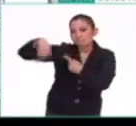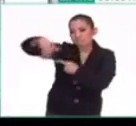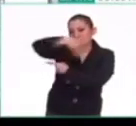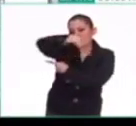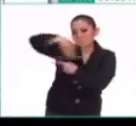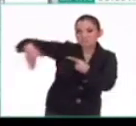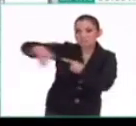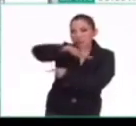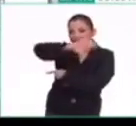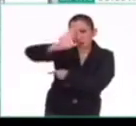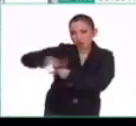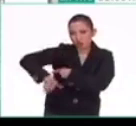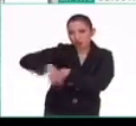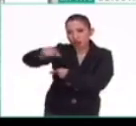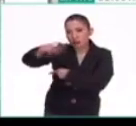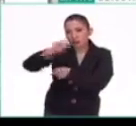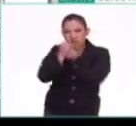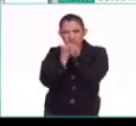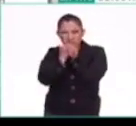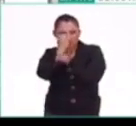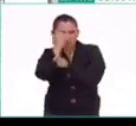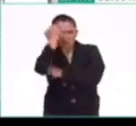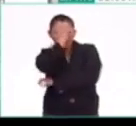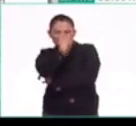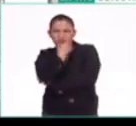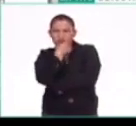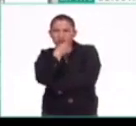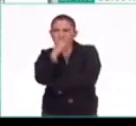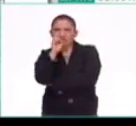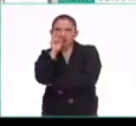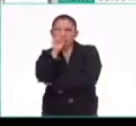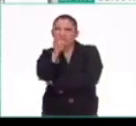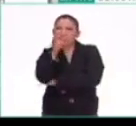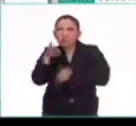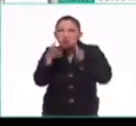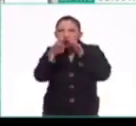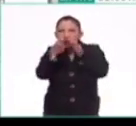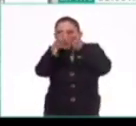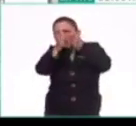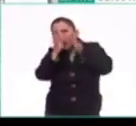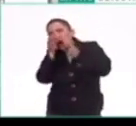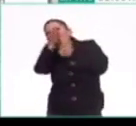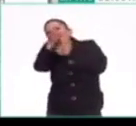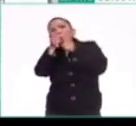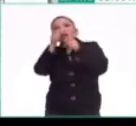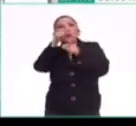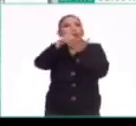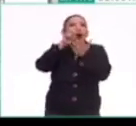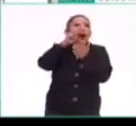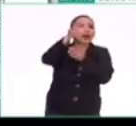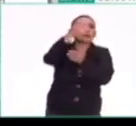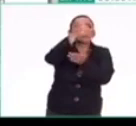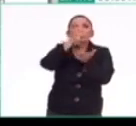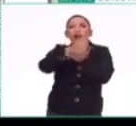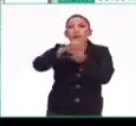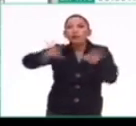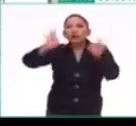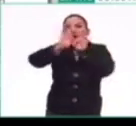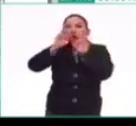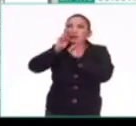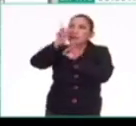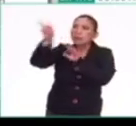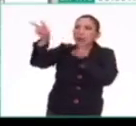los muertos. Durante muchos años los investigadores decían, ¿a dónde ve la calzada de los muertos? ¿Qué orientación tiene la ciudad más importante